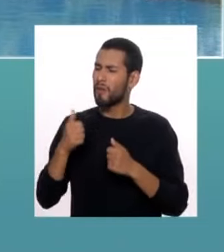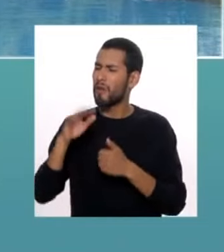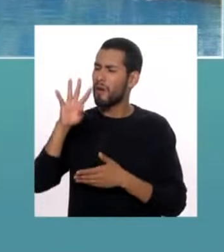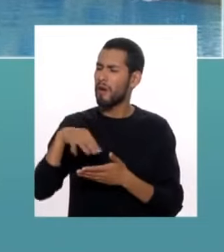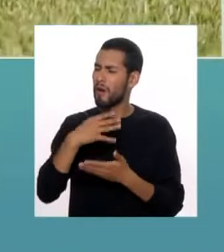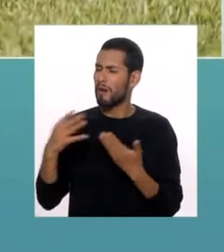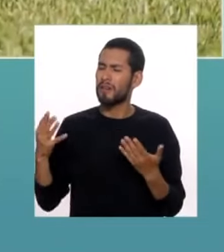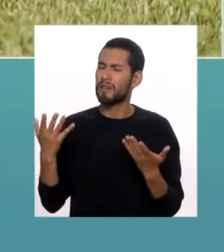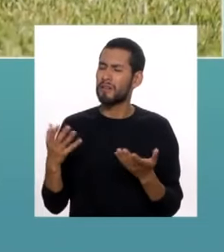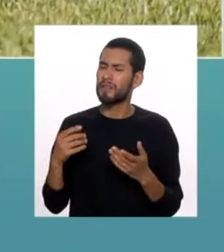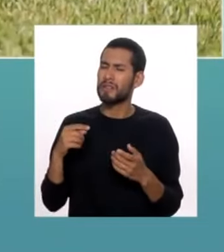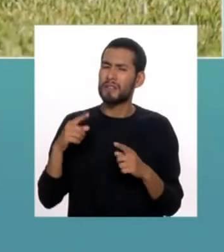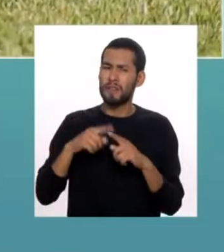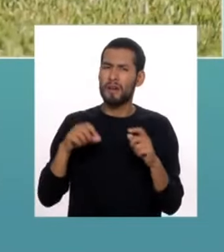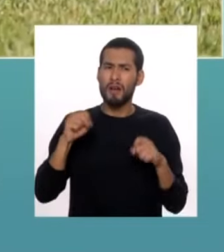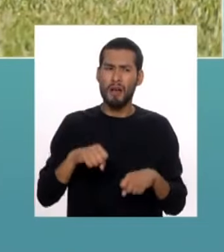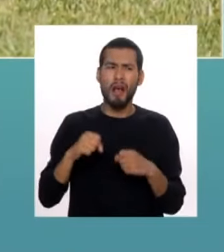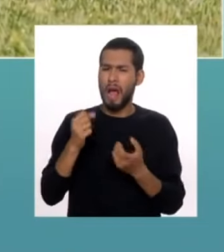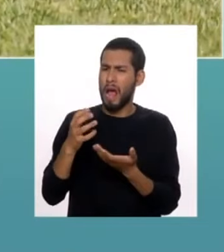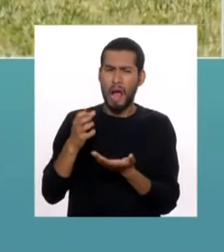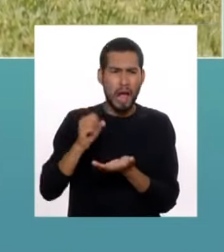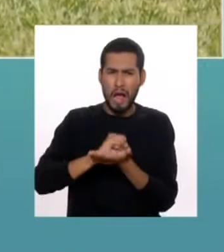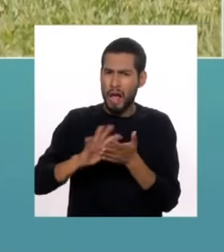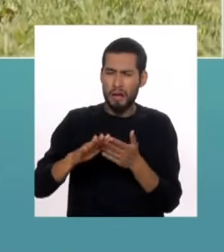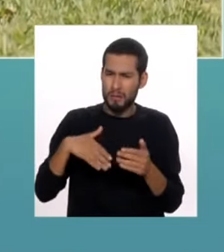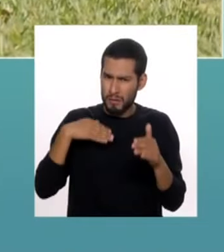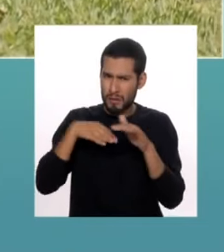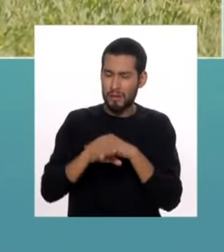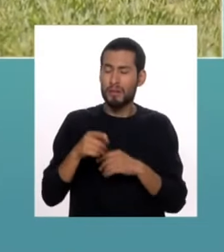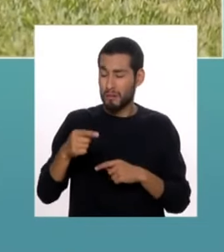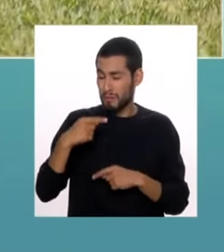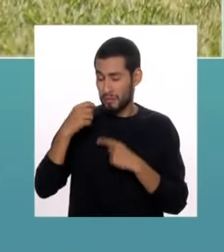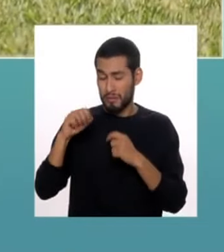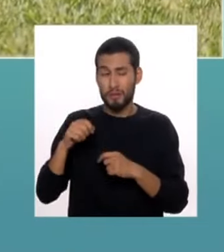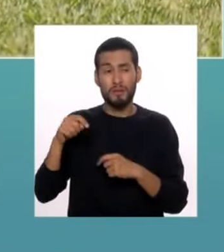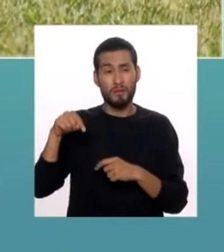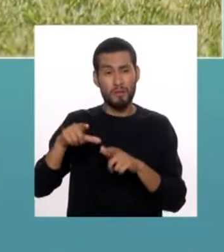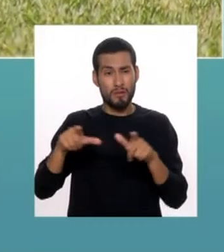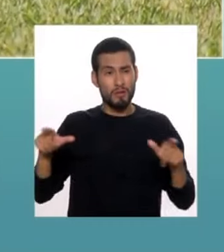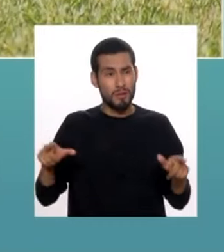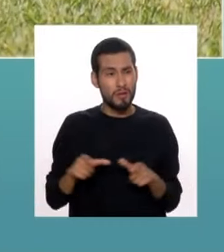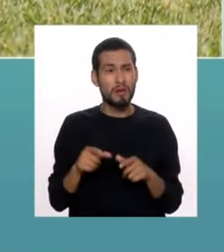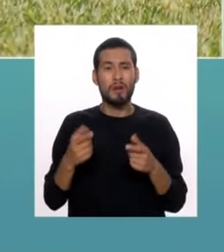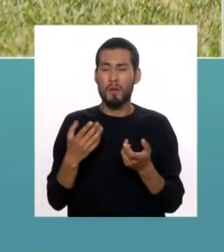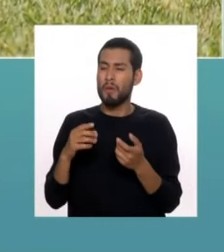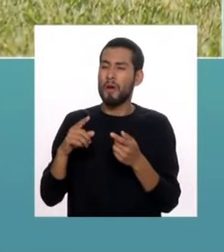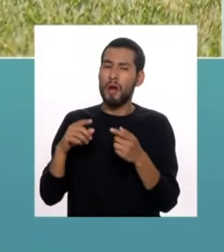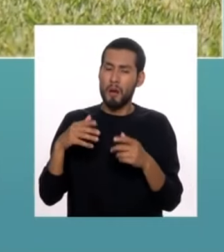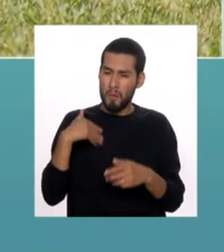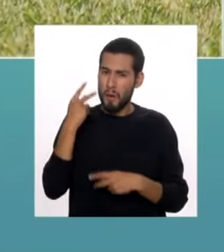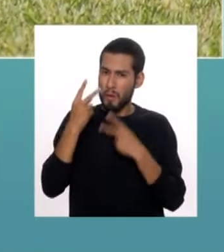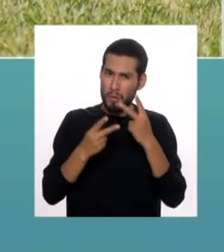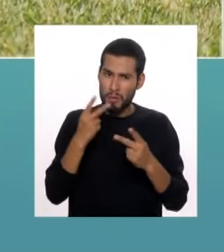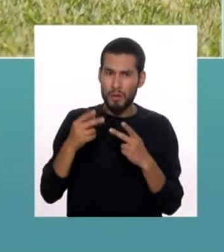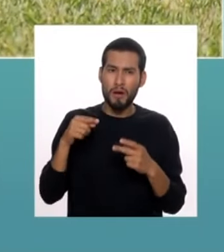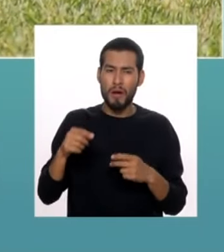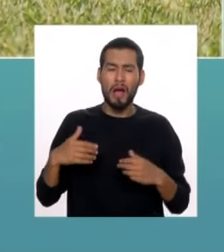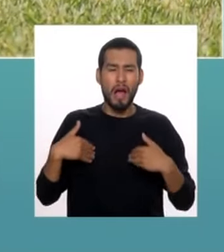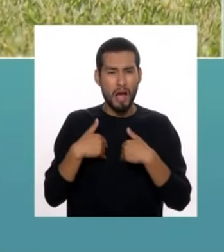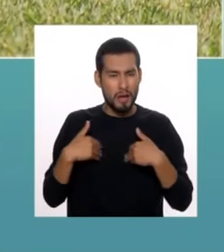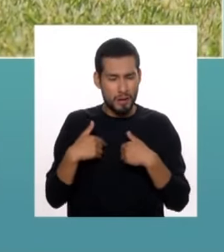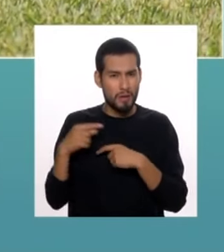horarios en donde no se estaría cobrando la entrada? También sabemos, como usted lo menciona, es un parque pet-friendly. ¿Pueden visitar con sus